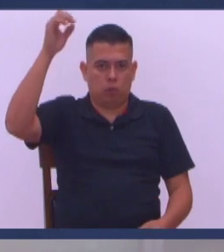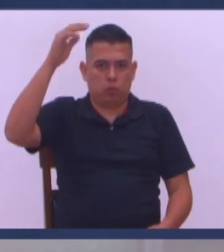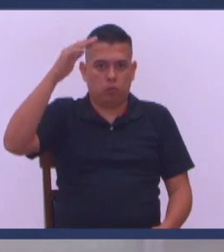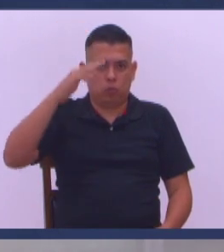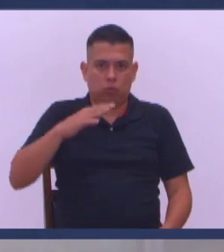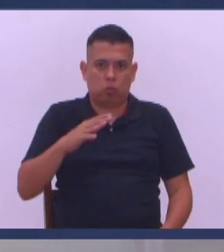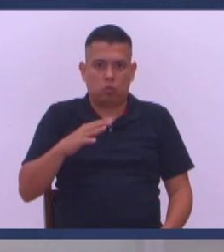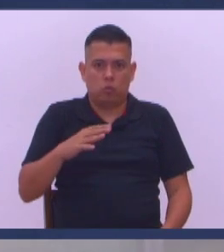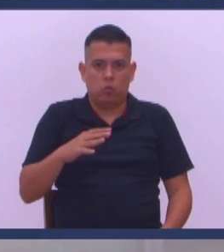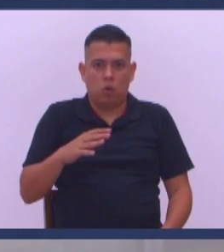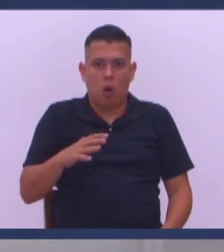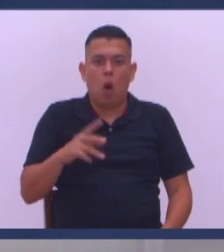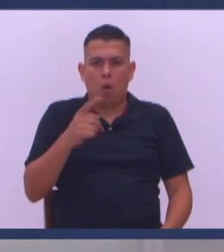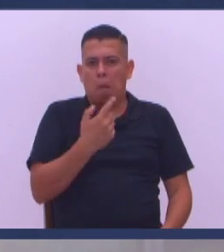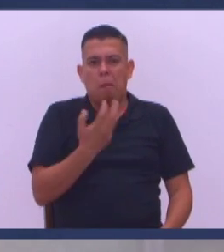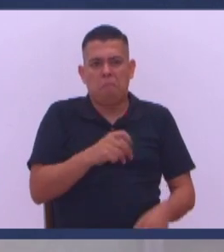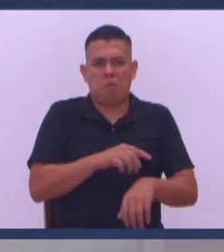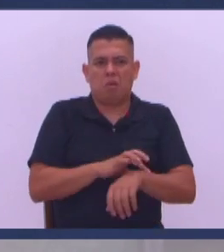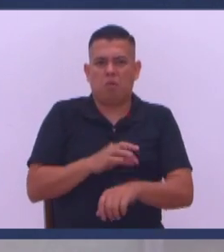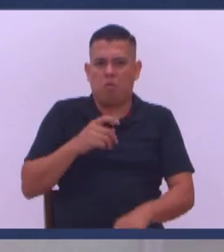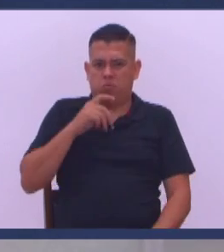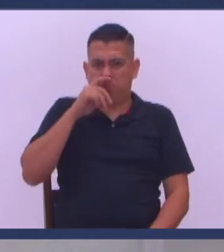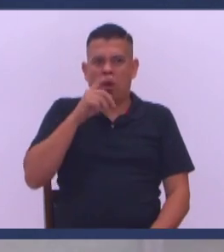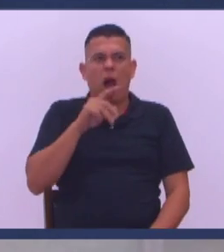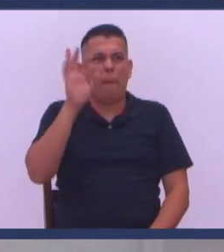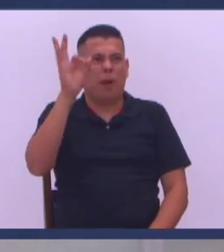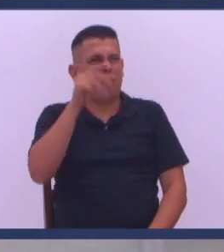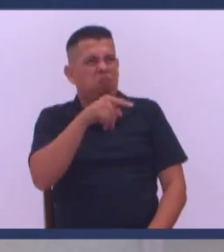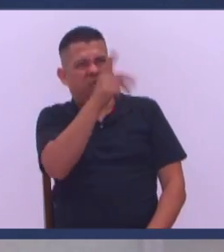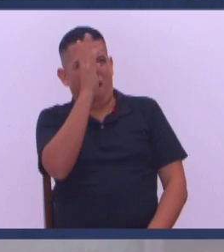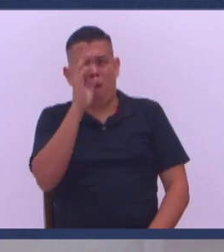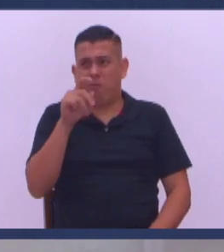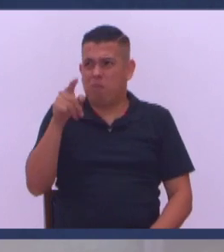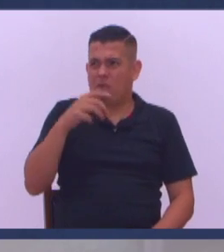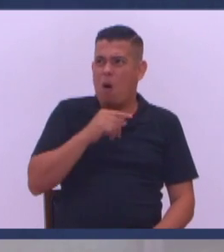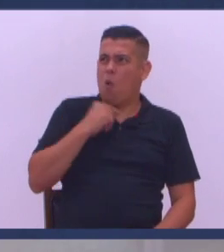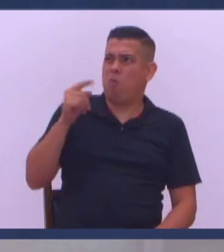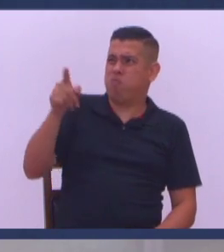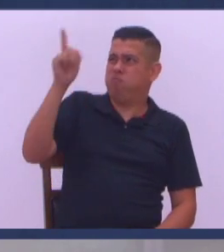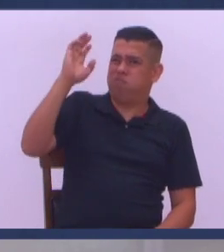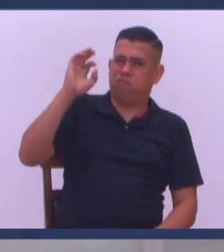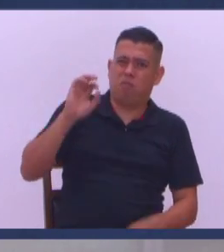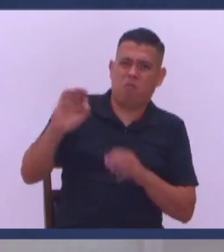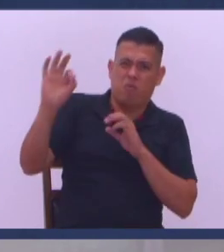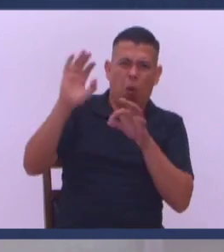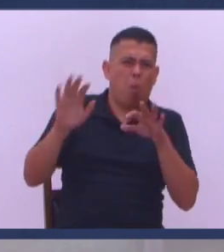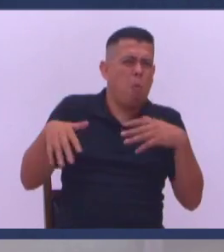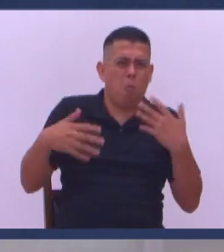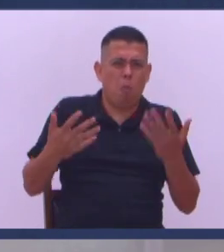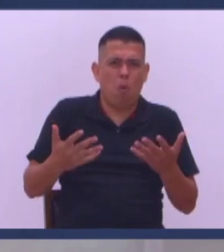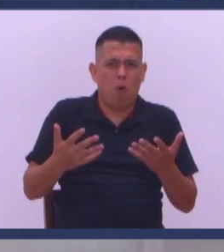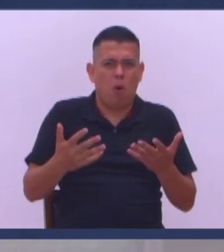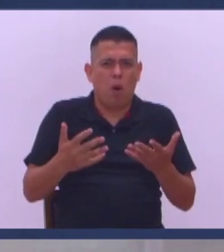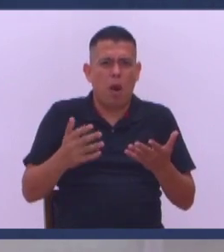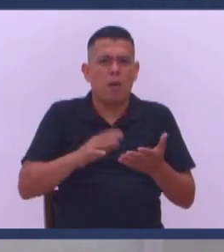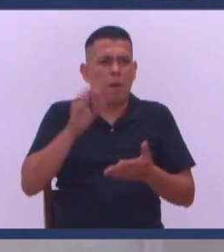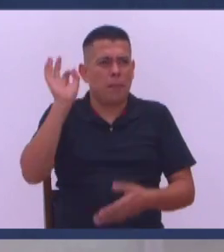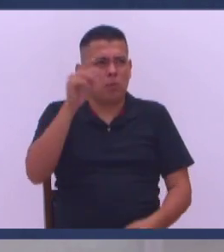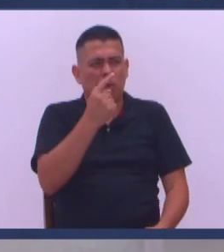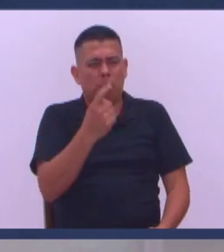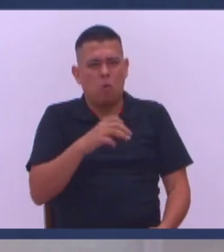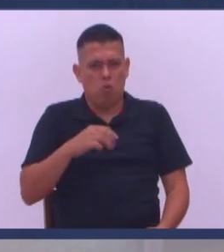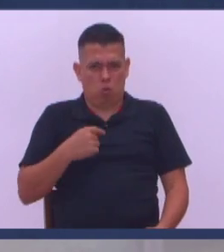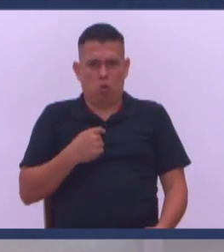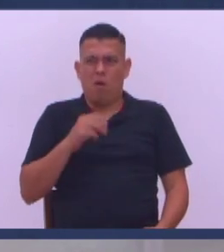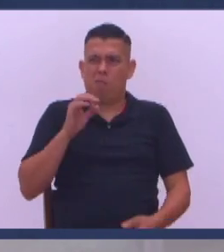¿Por qué te has puesto Soberbio con Dios? ¿Por qué te caen mal Los pastores? ¿Por qué te caen mal Los curas? ¿Por qué te caen mal Los laicos que predican? ¿Por qué te